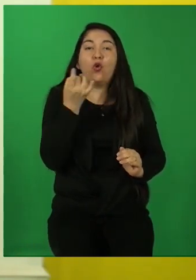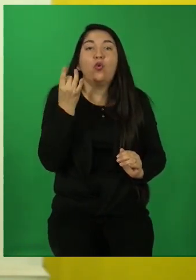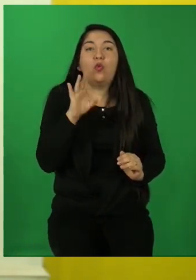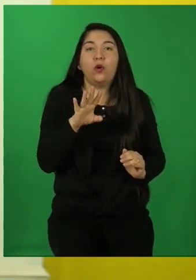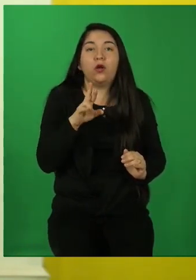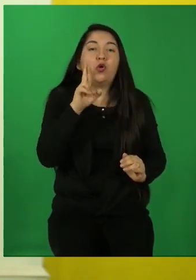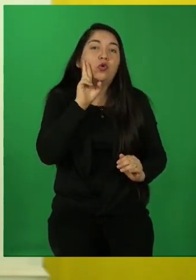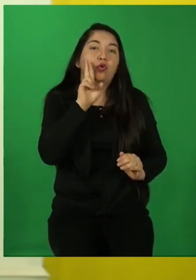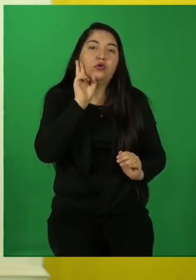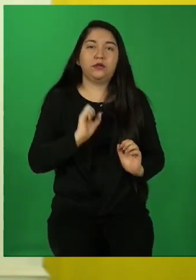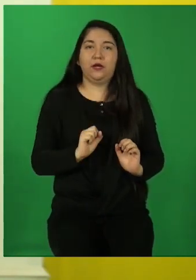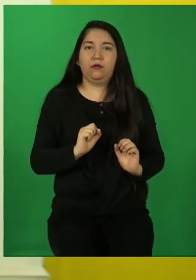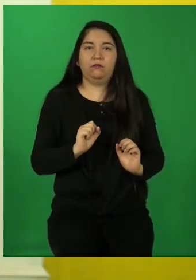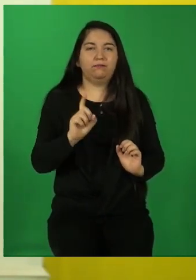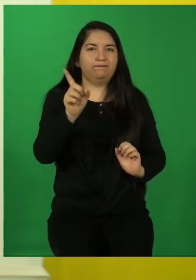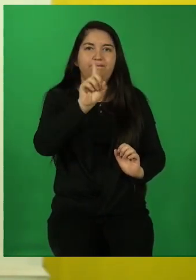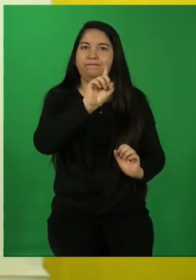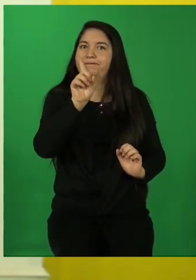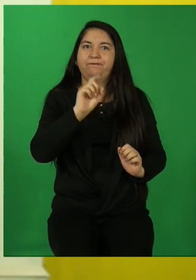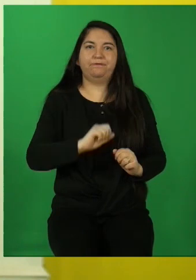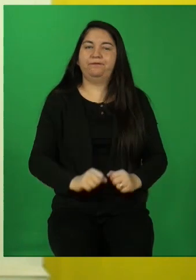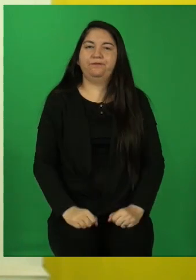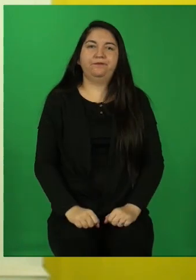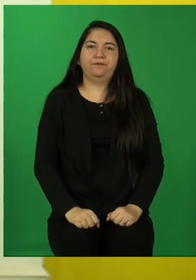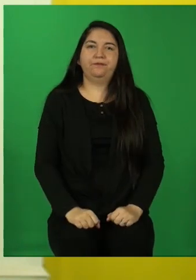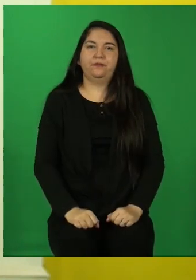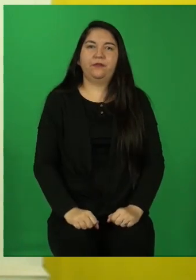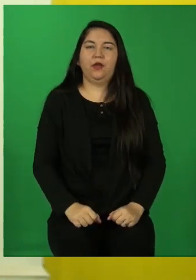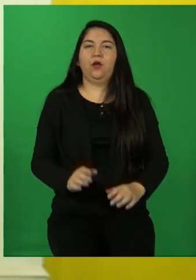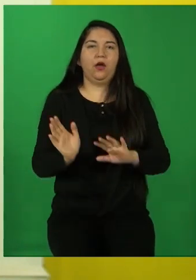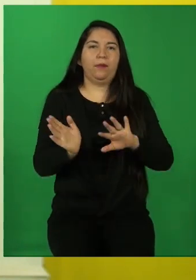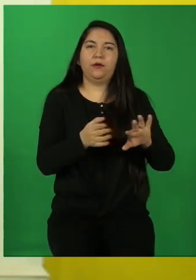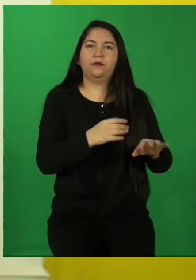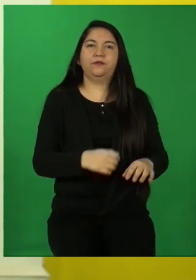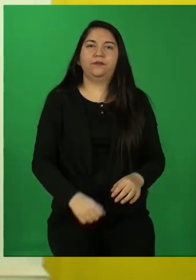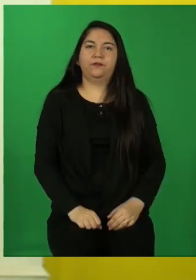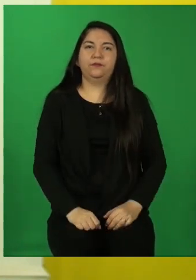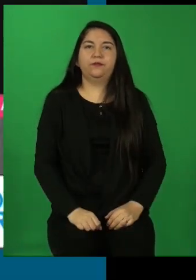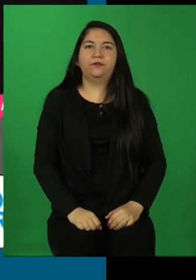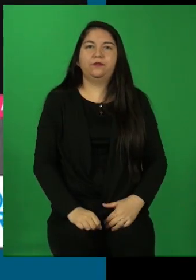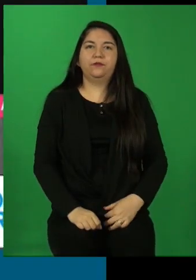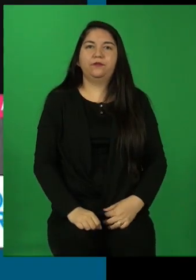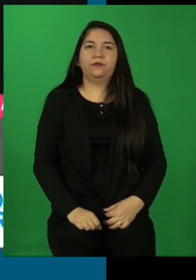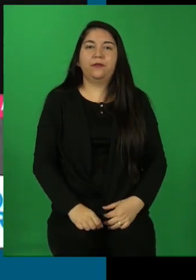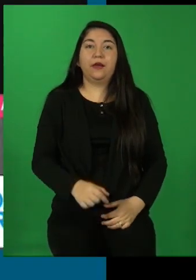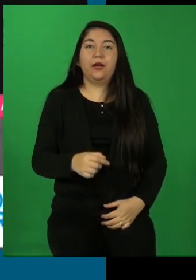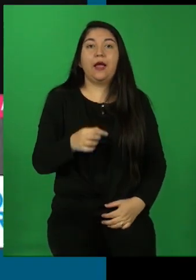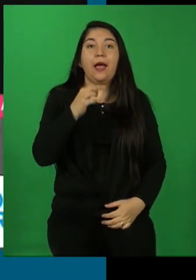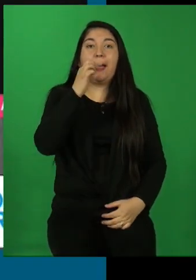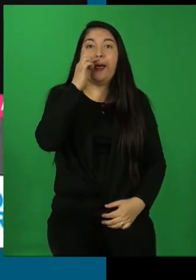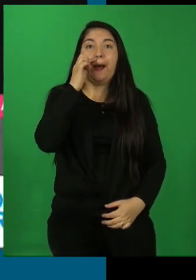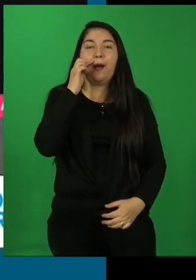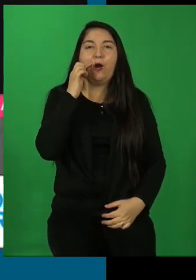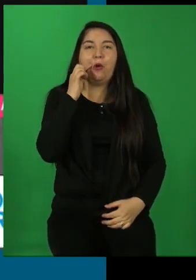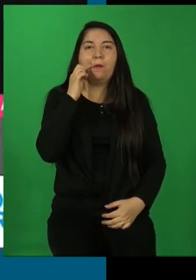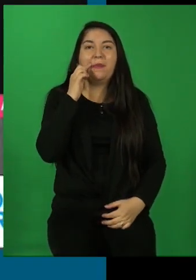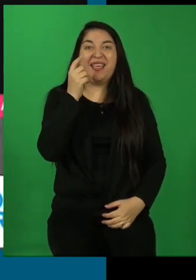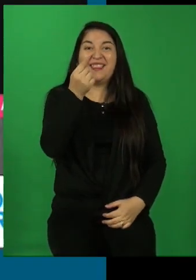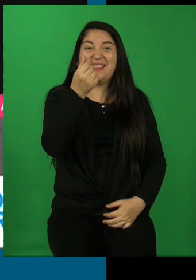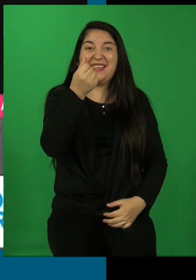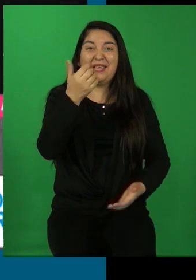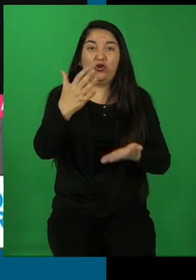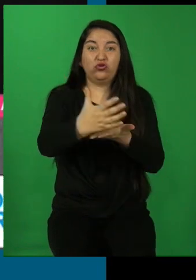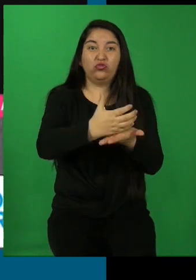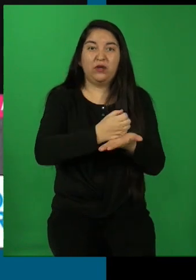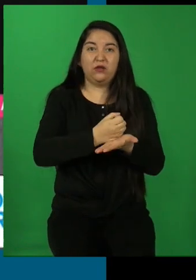iguales. El otro estereotipo es que el hombre siempre gana más que la mujer.